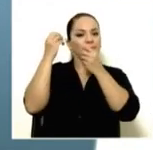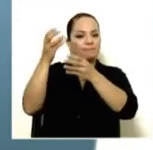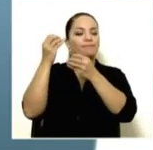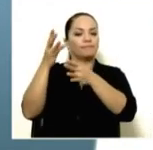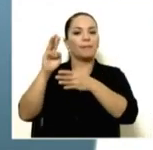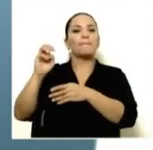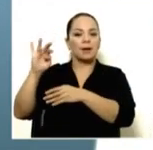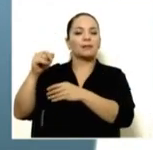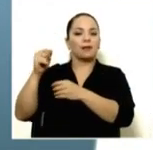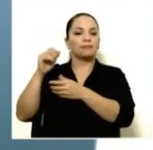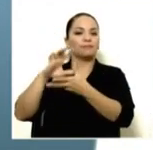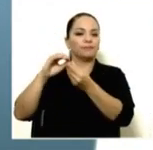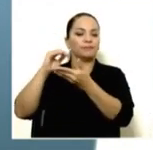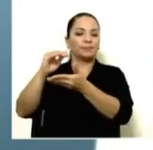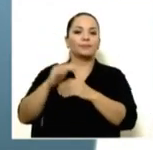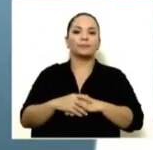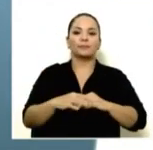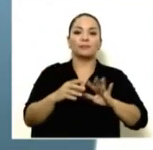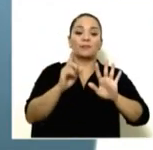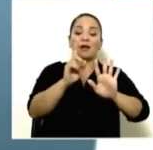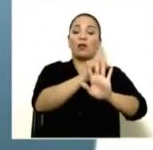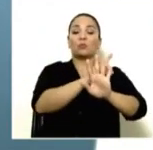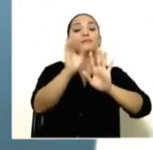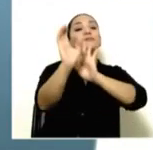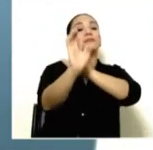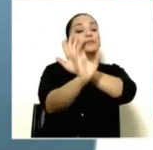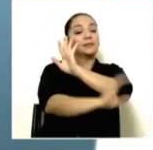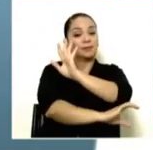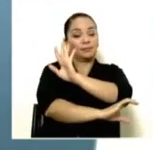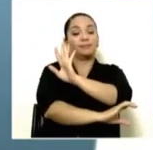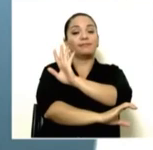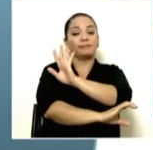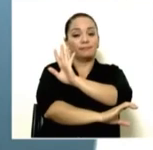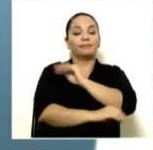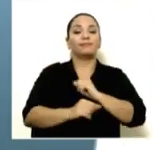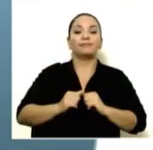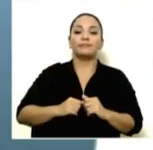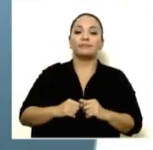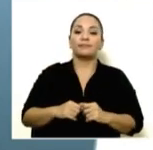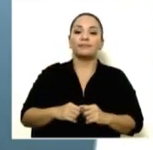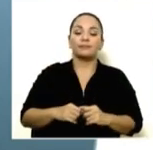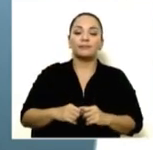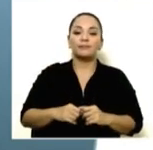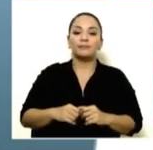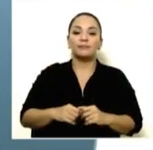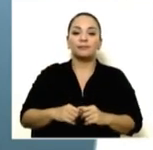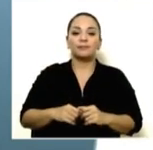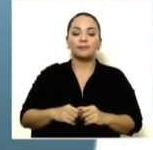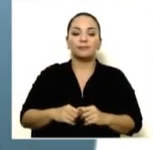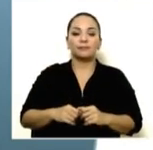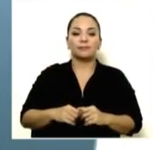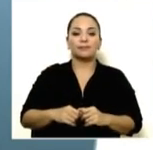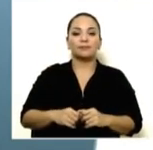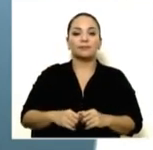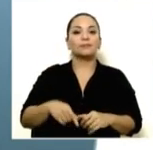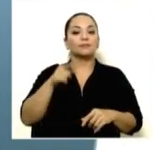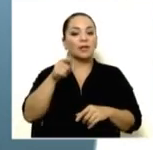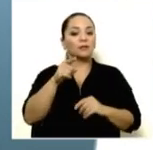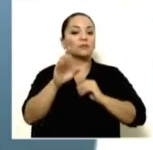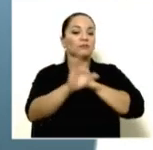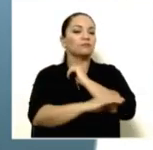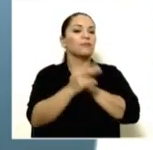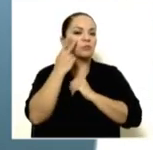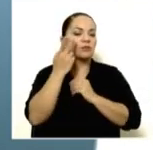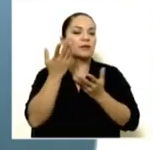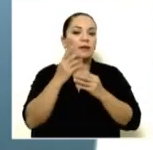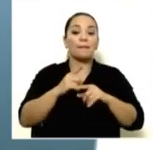para la sanción administrativa correspondiente, la cual se determinará, pero los